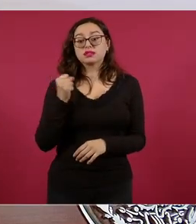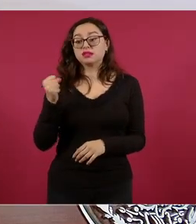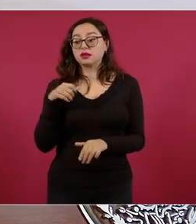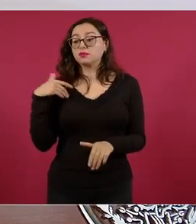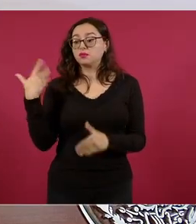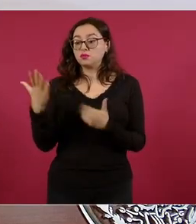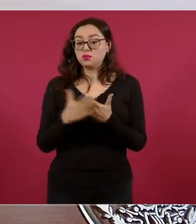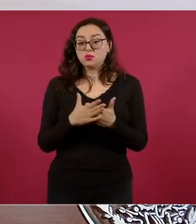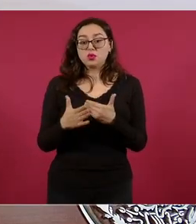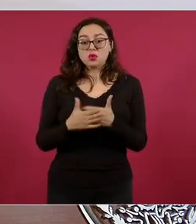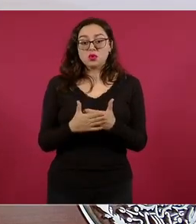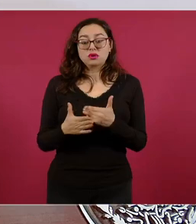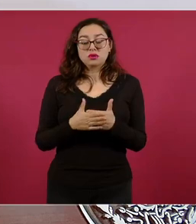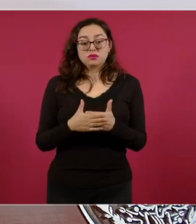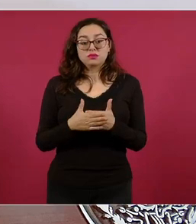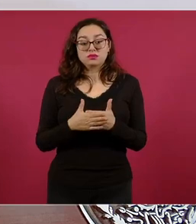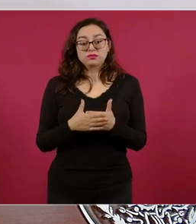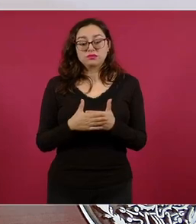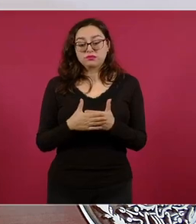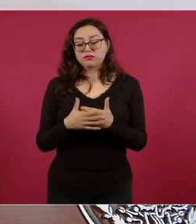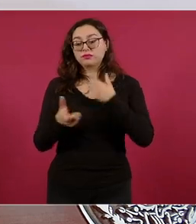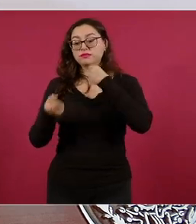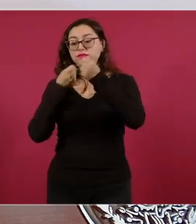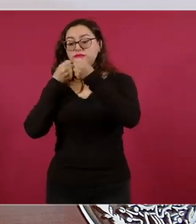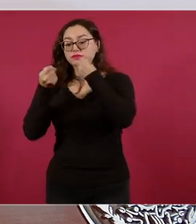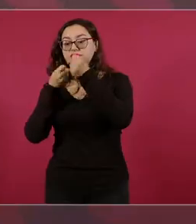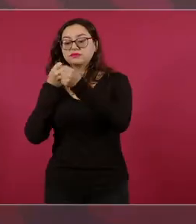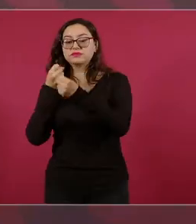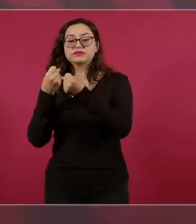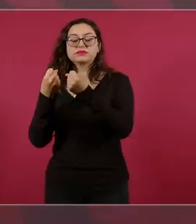quienes participan en redes sociales